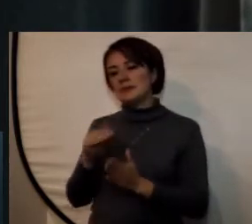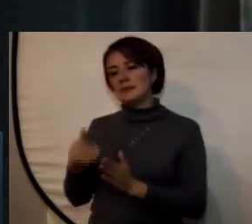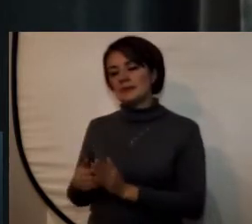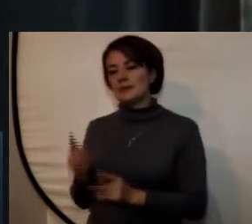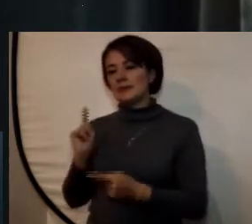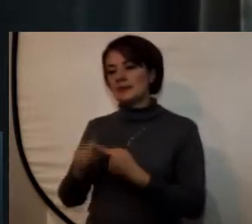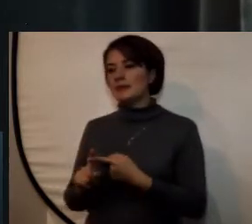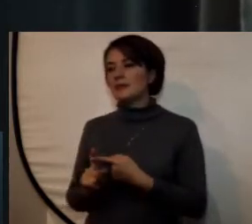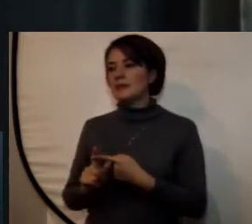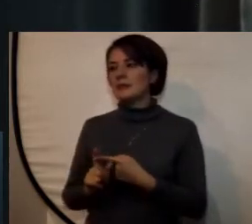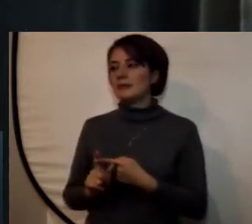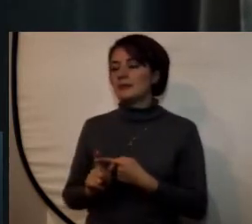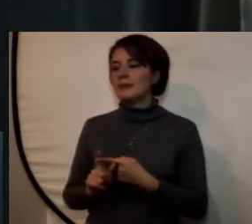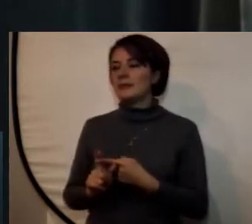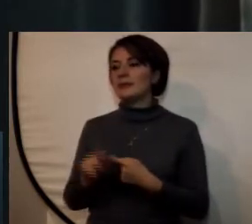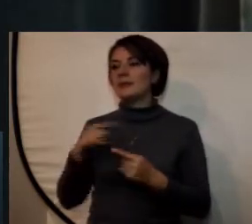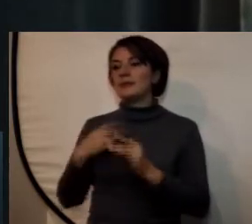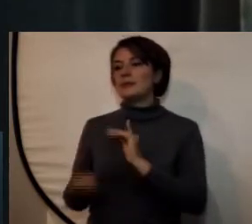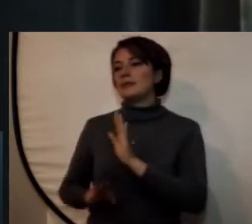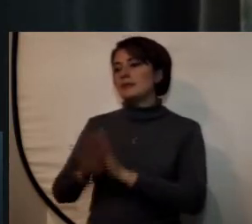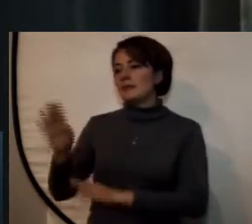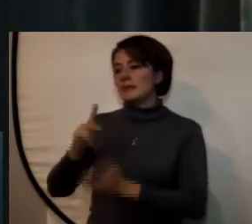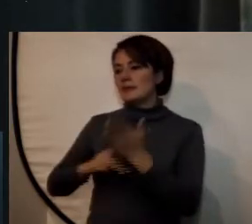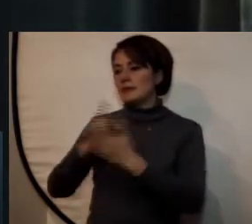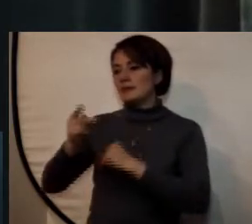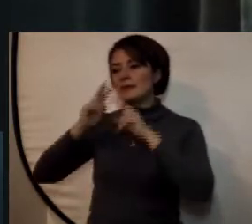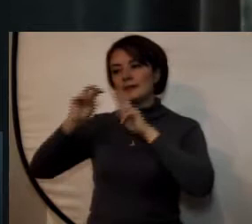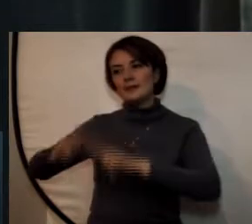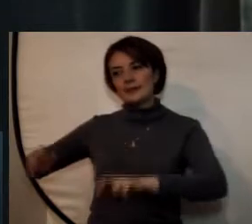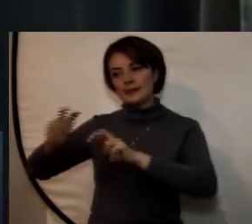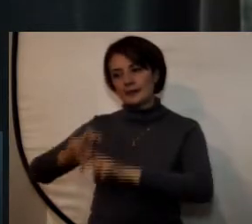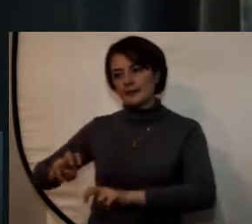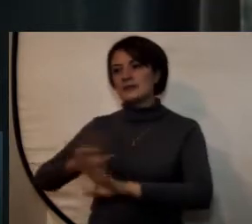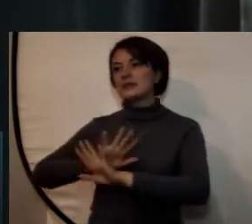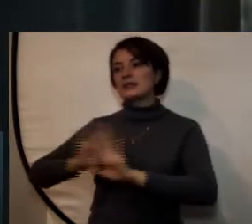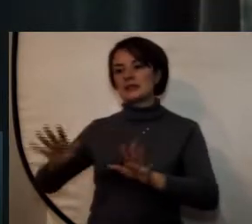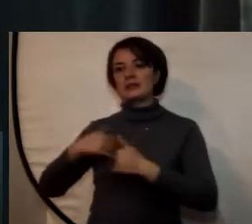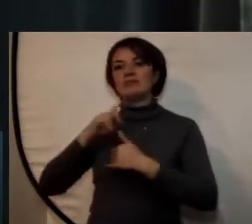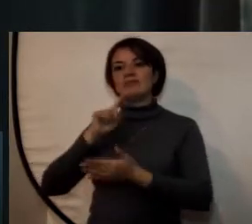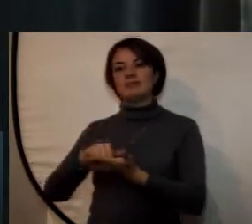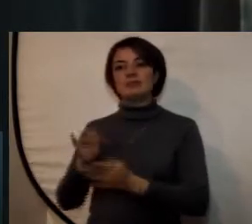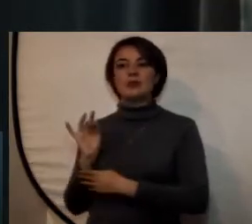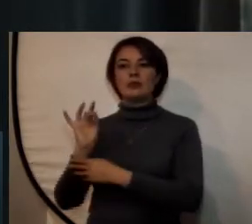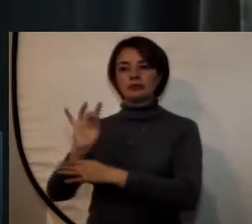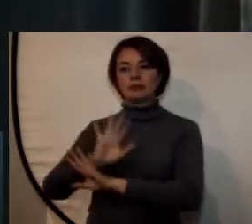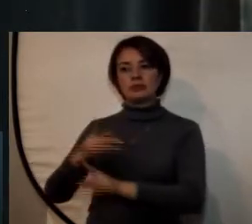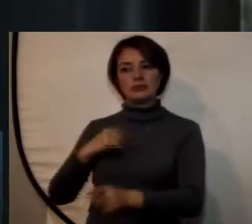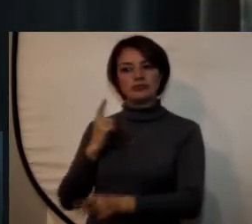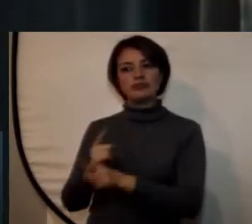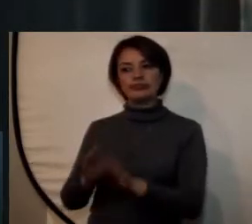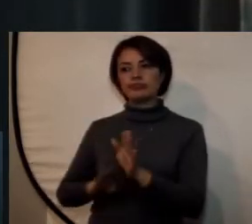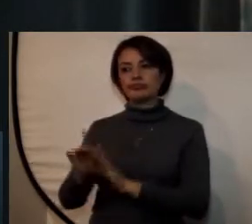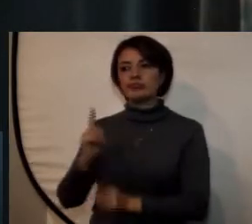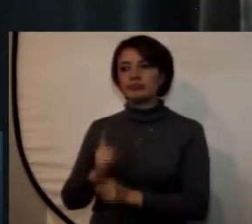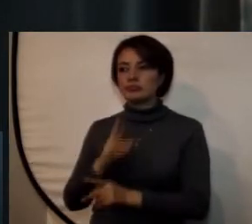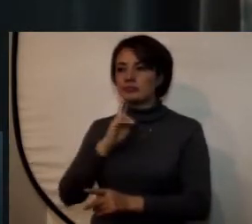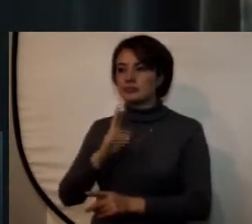el desarrollo de proyectos de investigación ya tenemos los modelos de utilidad en